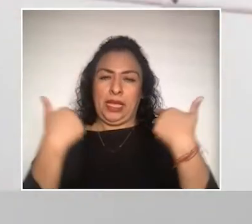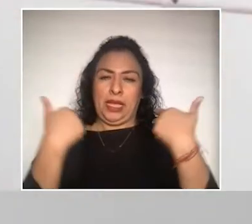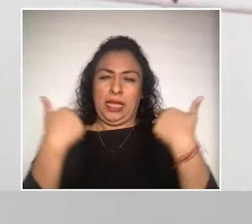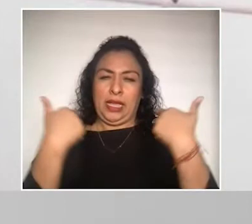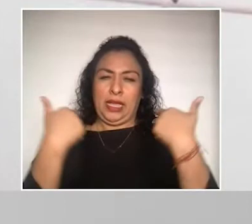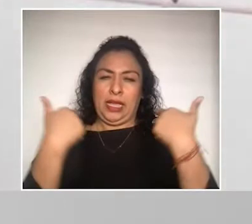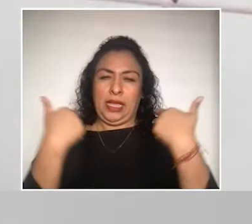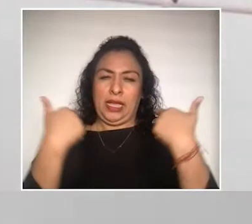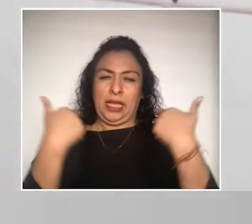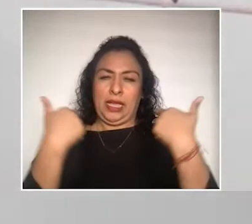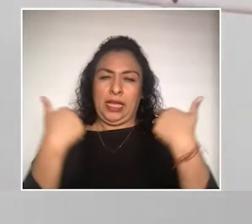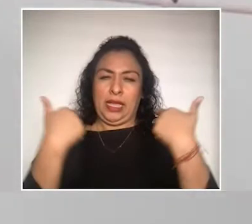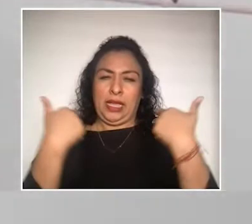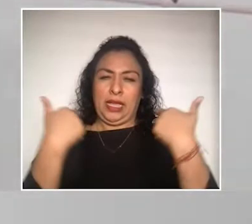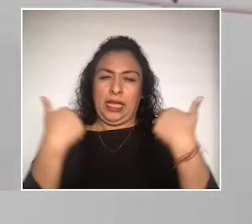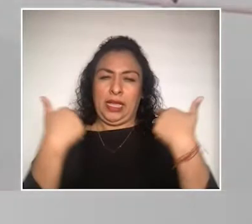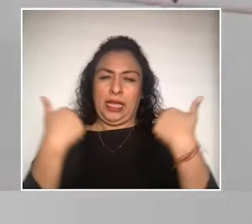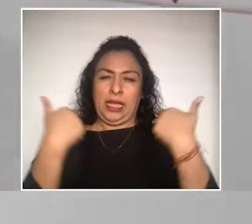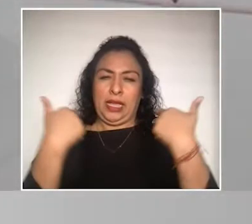nacional, que es Señales.